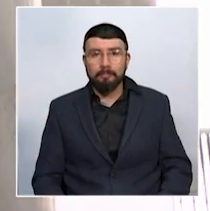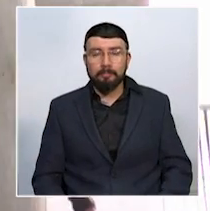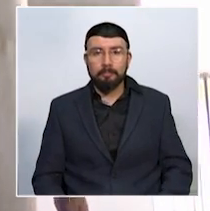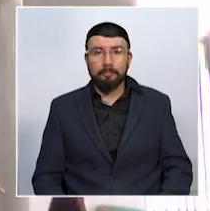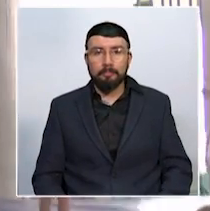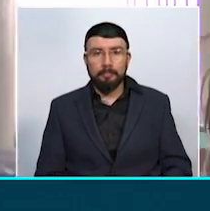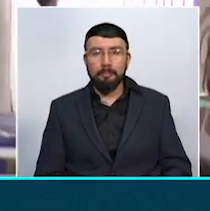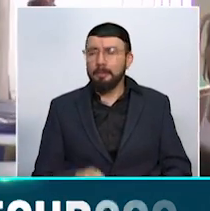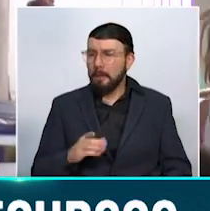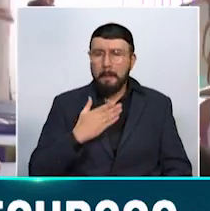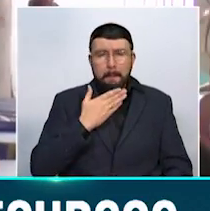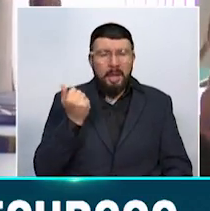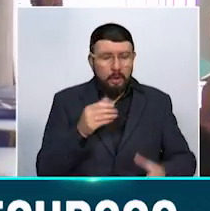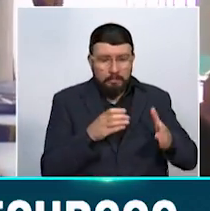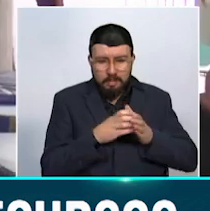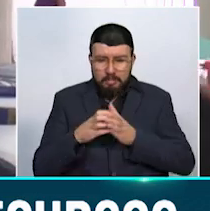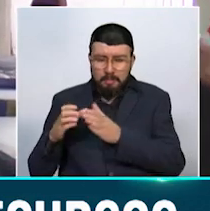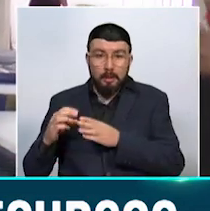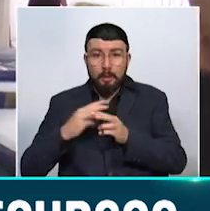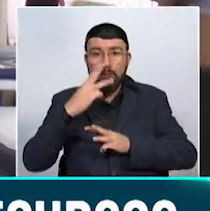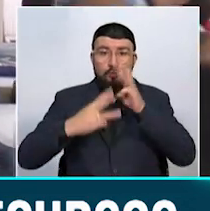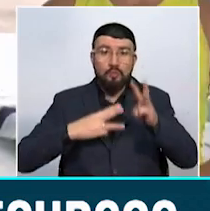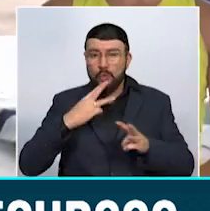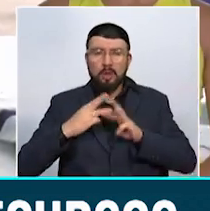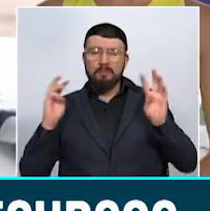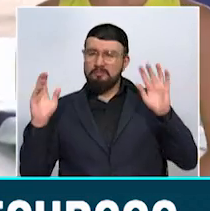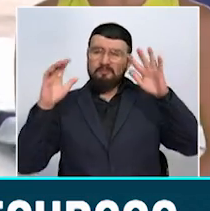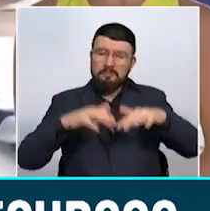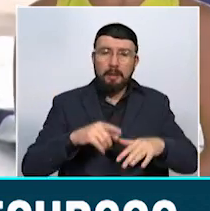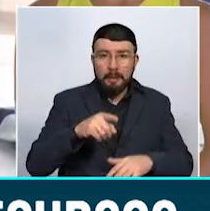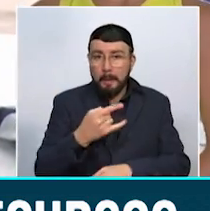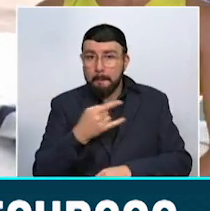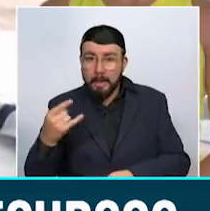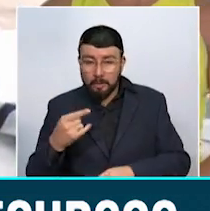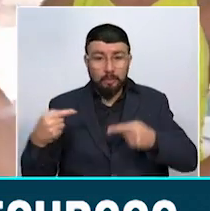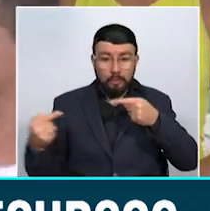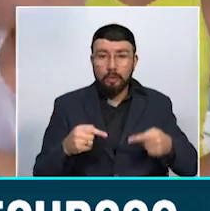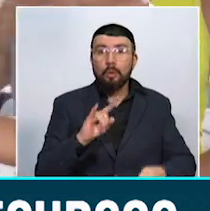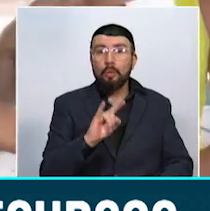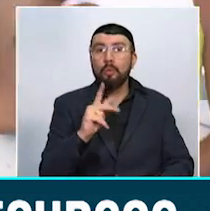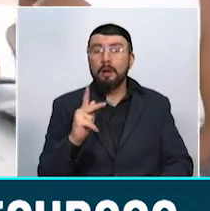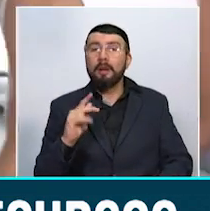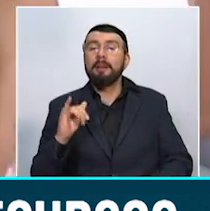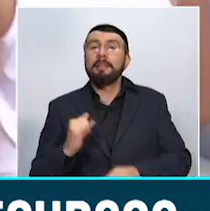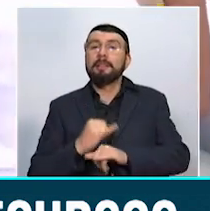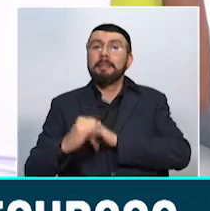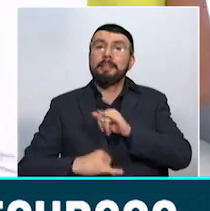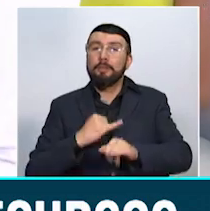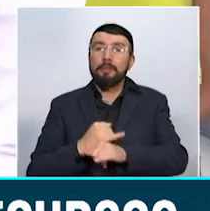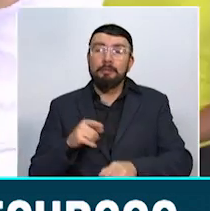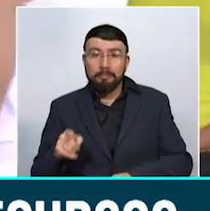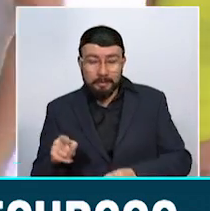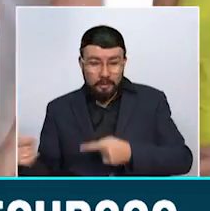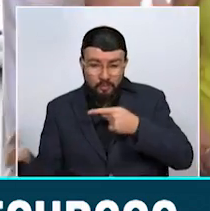Los mejores equipos del porrismo en el mundo se darán cita en marzo para participar en el UCA International All-Star Championship.